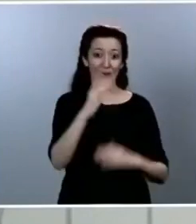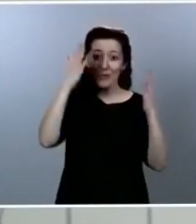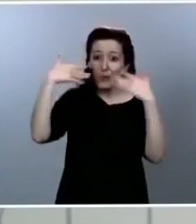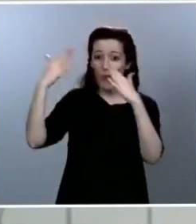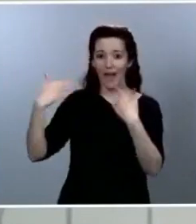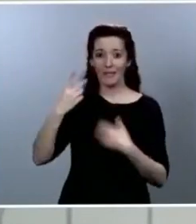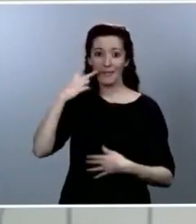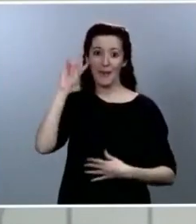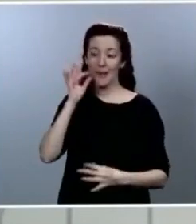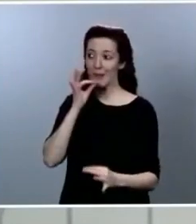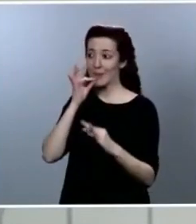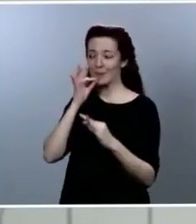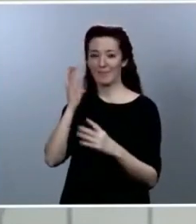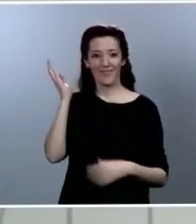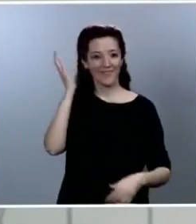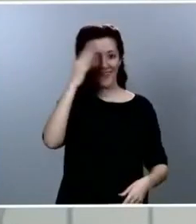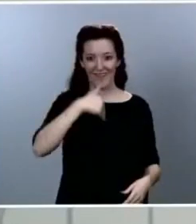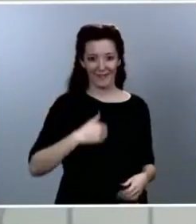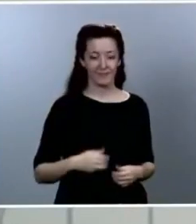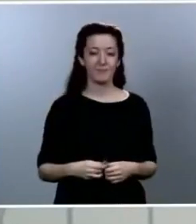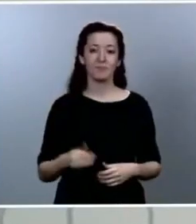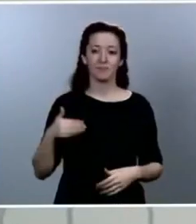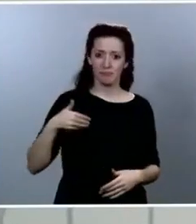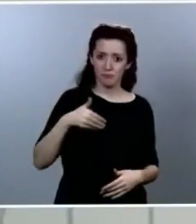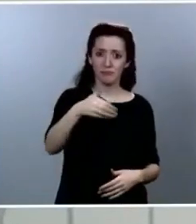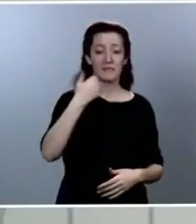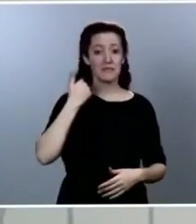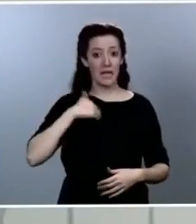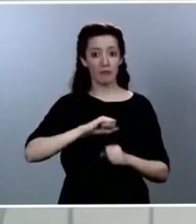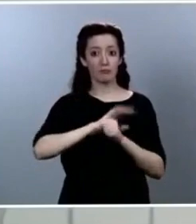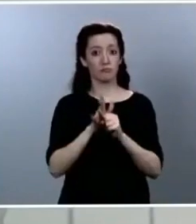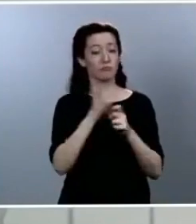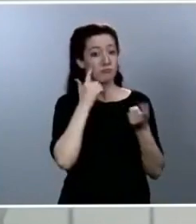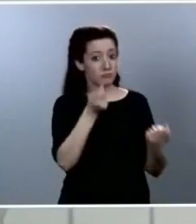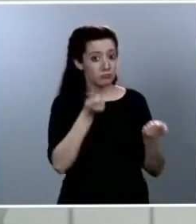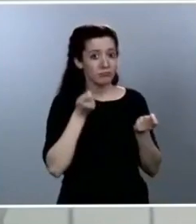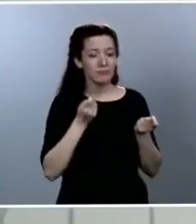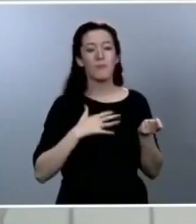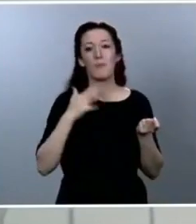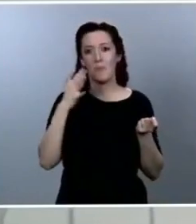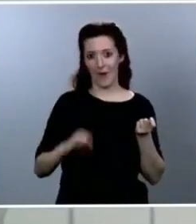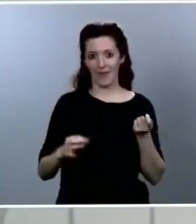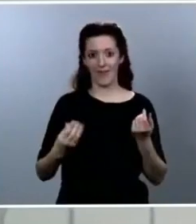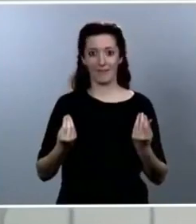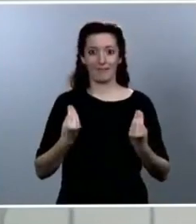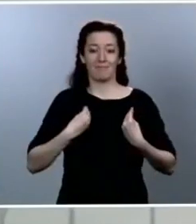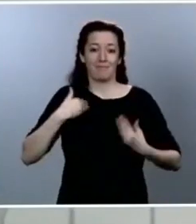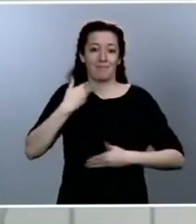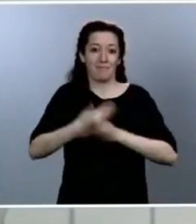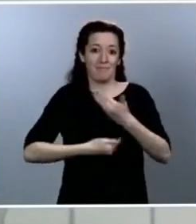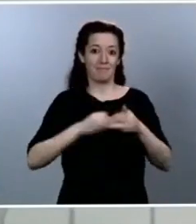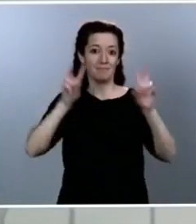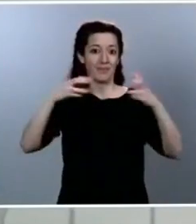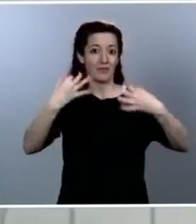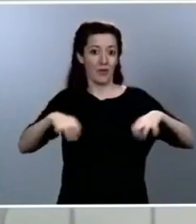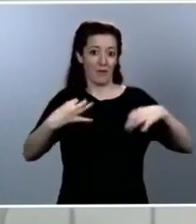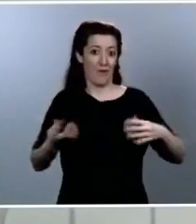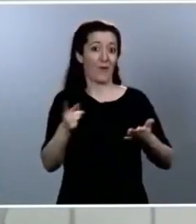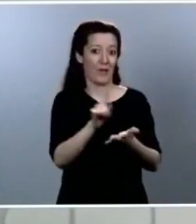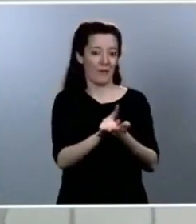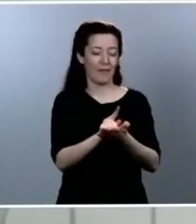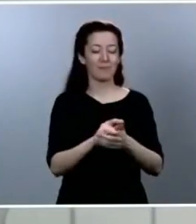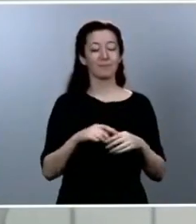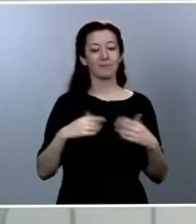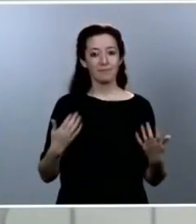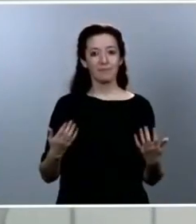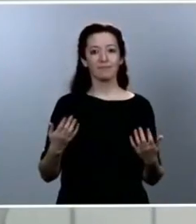tengamos controlado a la epidemia. Existen, eso sí, experiencias parciales y además provienen de países con